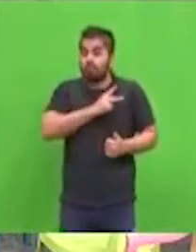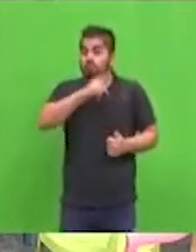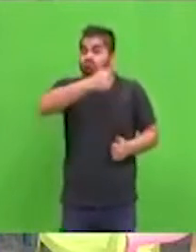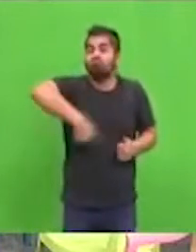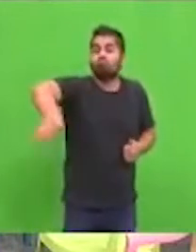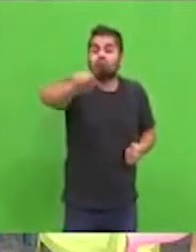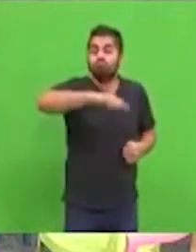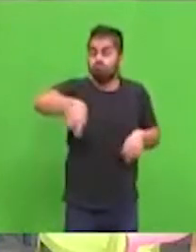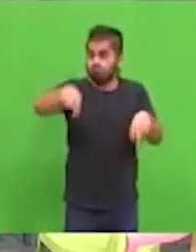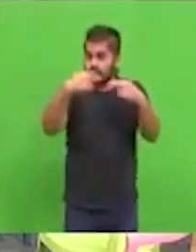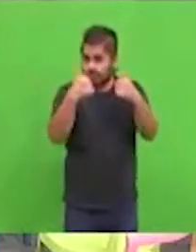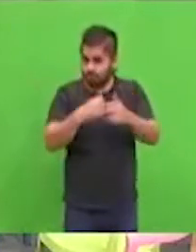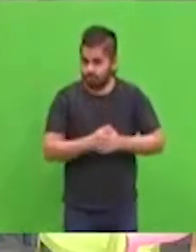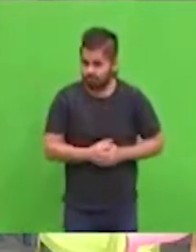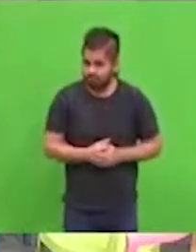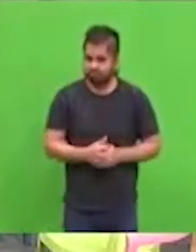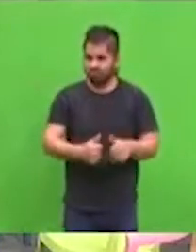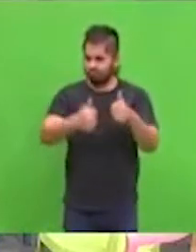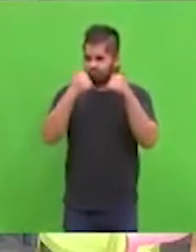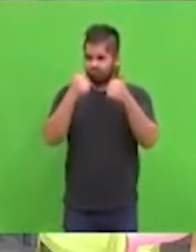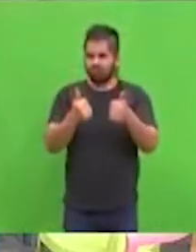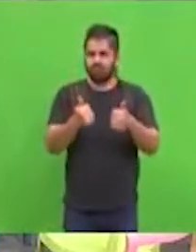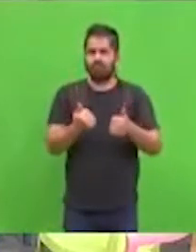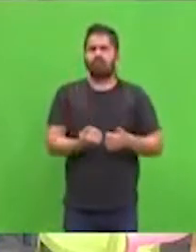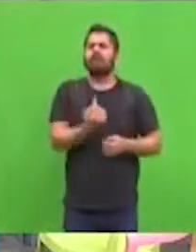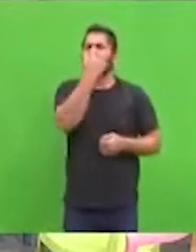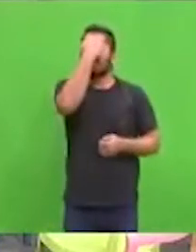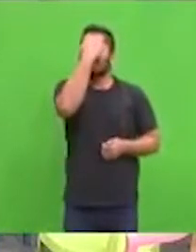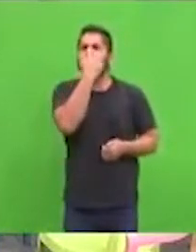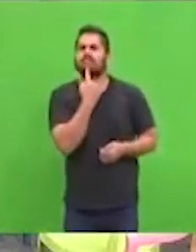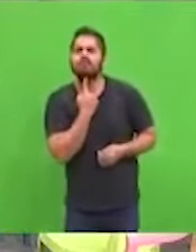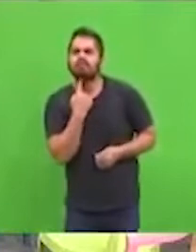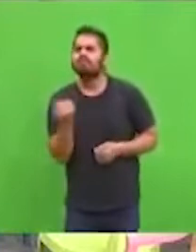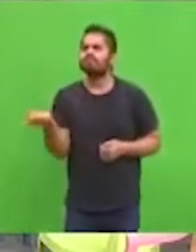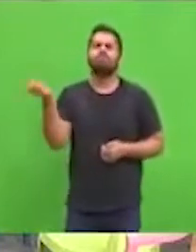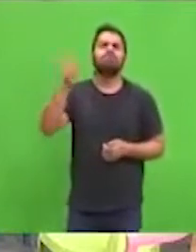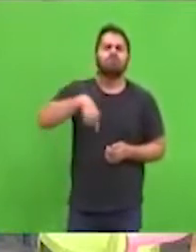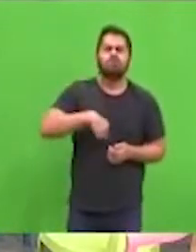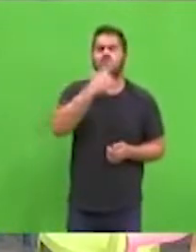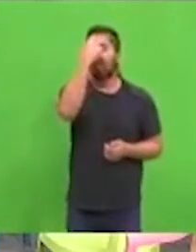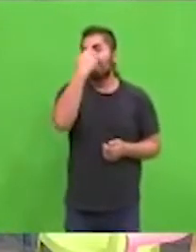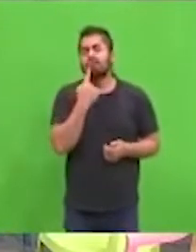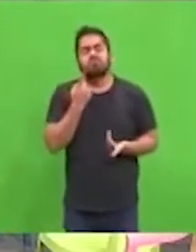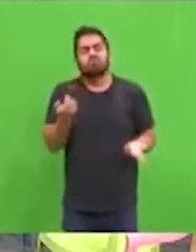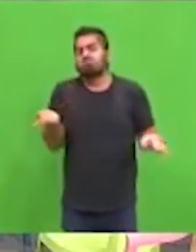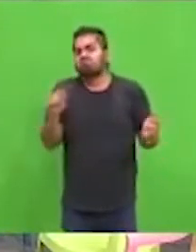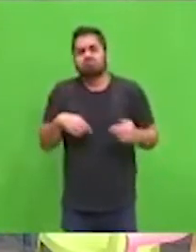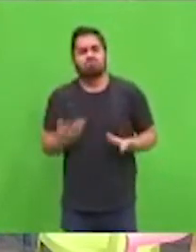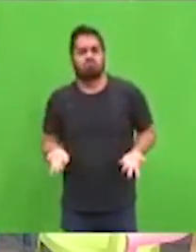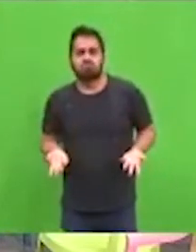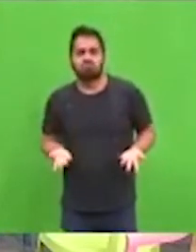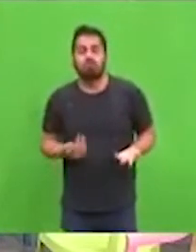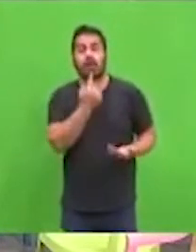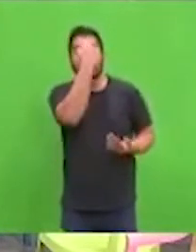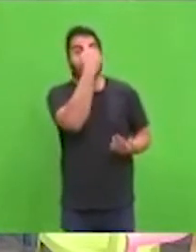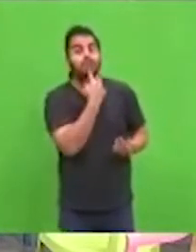reconocidos en nuestra sociedad, como por ejemplo los policías, los bomberos, los militares,